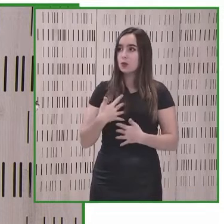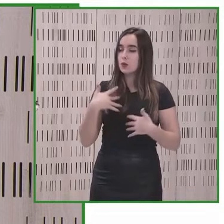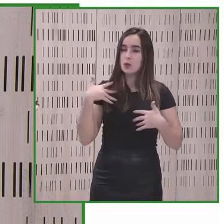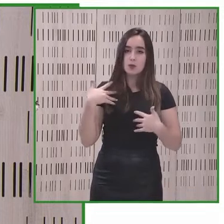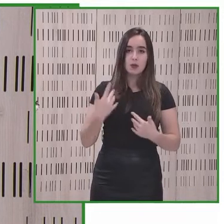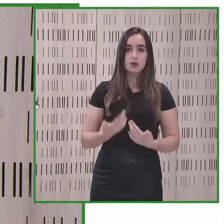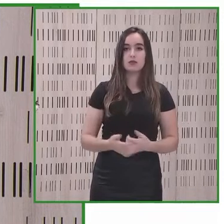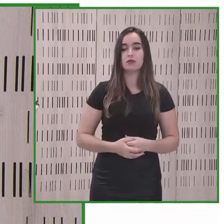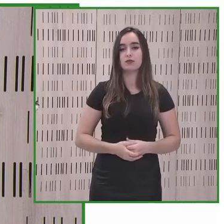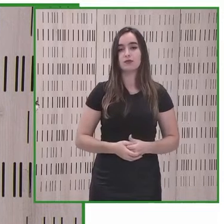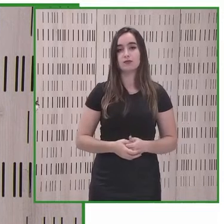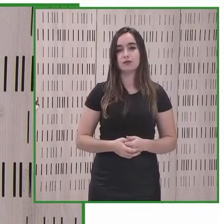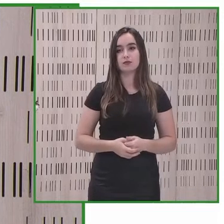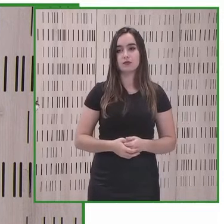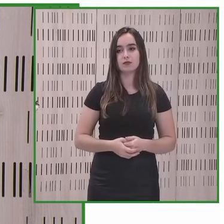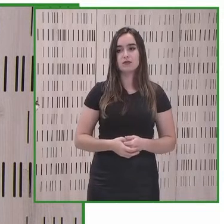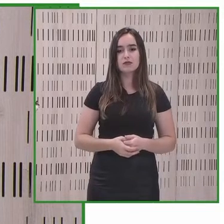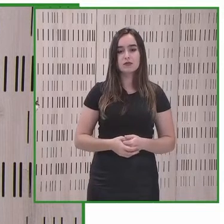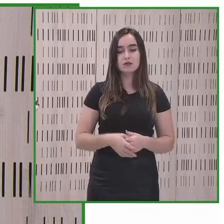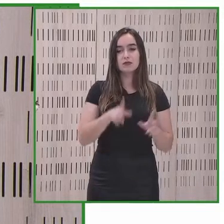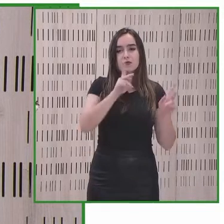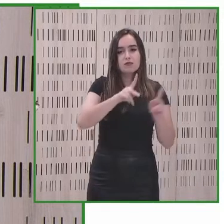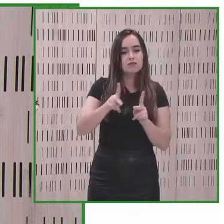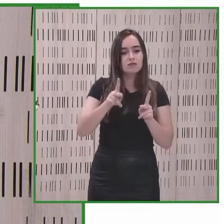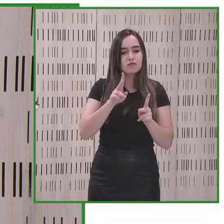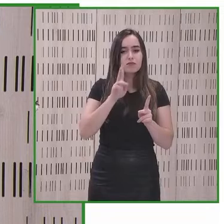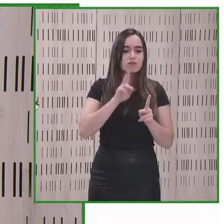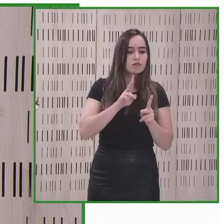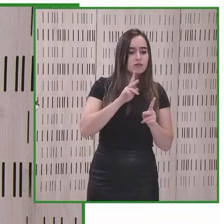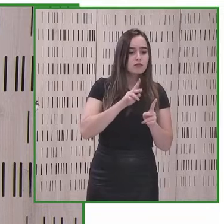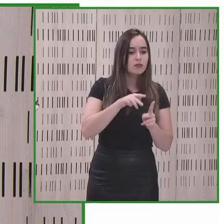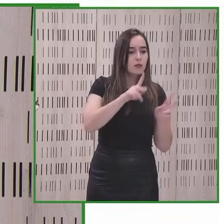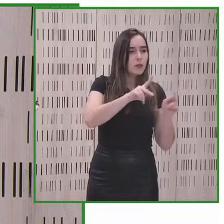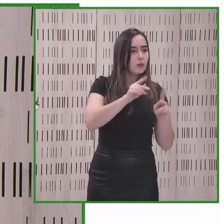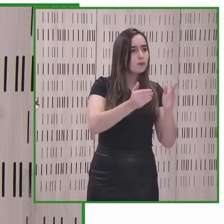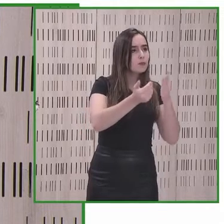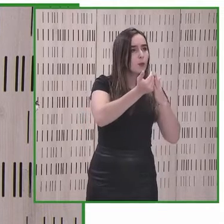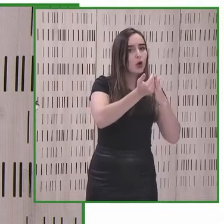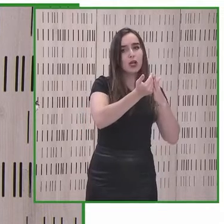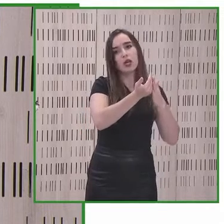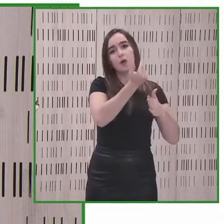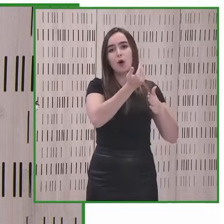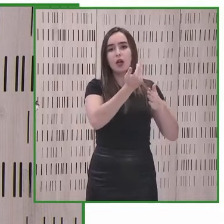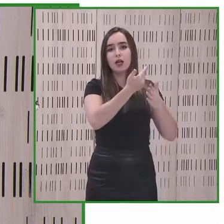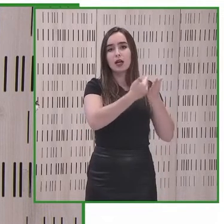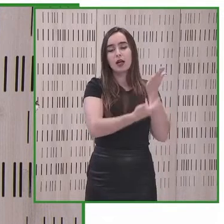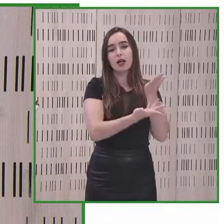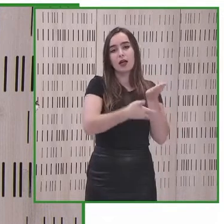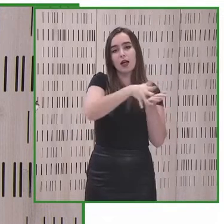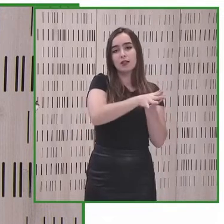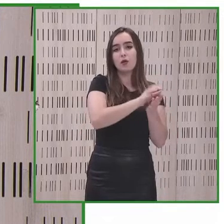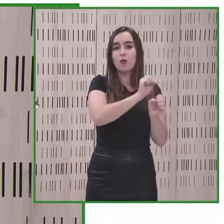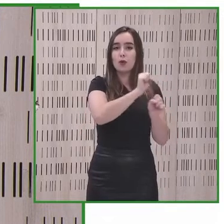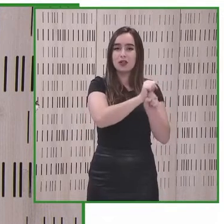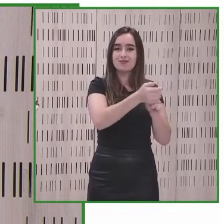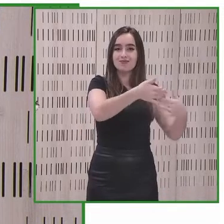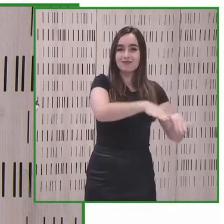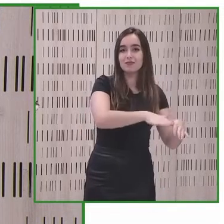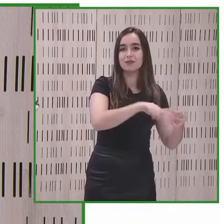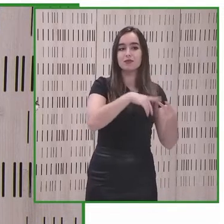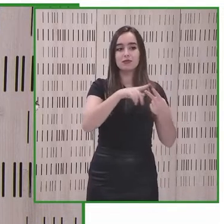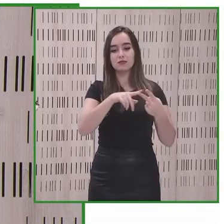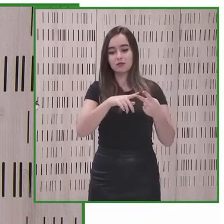importantísimo ver a gente que estaba en enerte por la mañana y que por la tarde venía voluntaria a trabajar a hacer mascarillas a hacer batas para nosotros fue